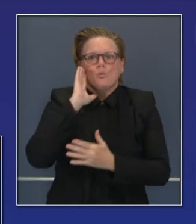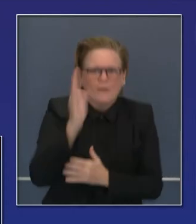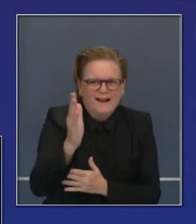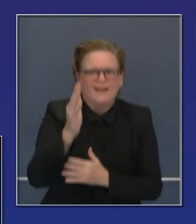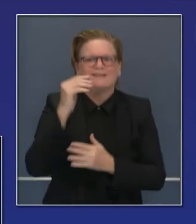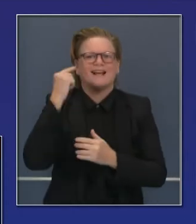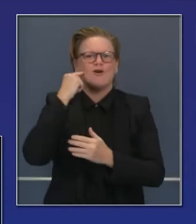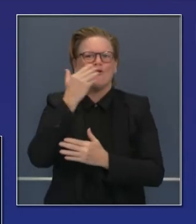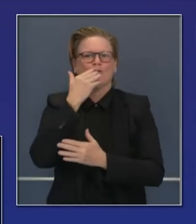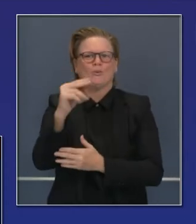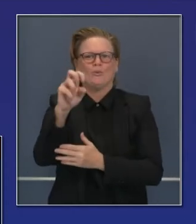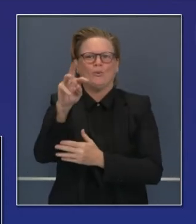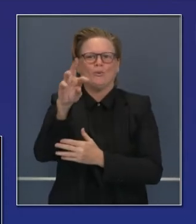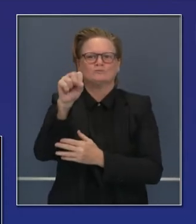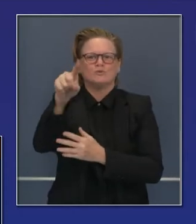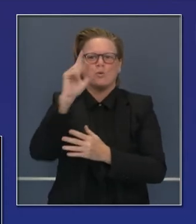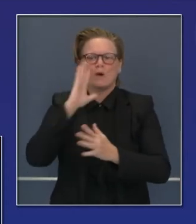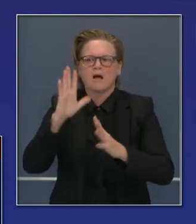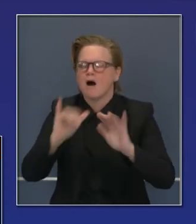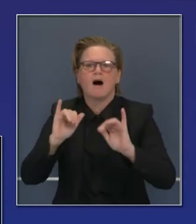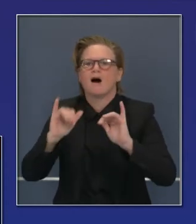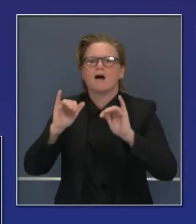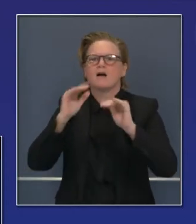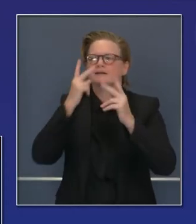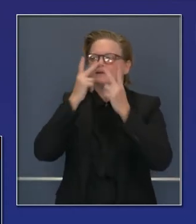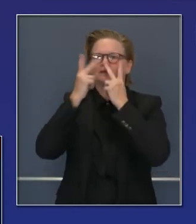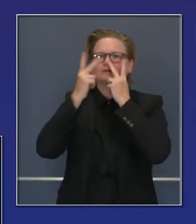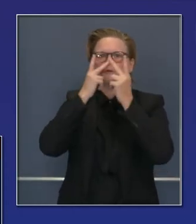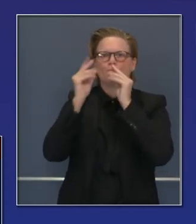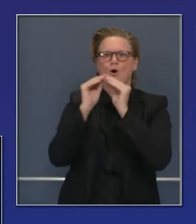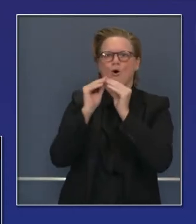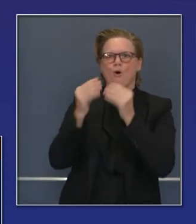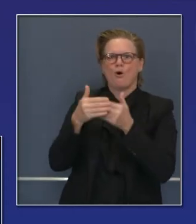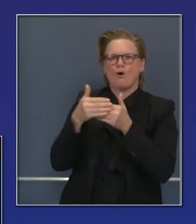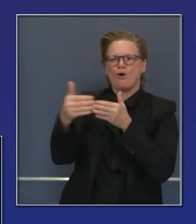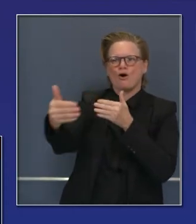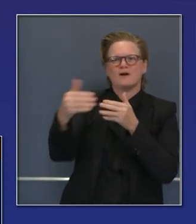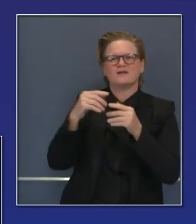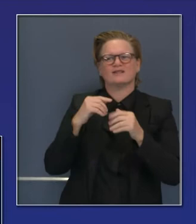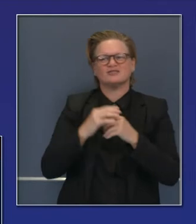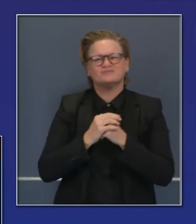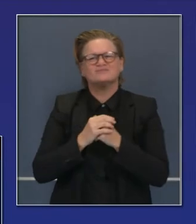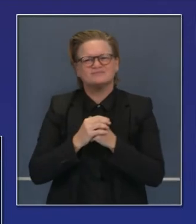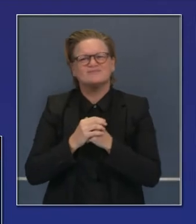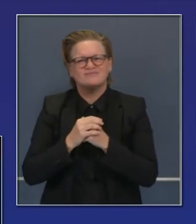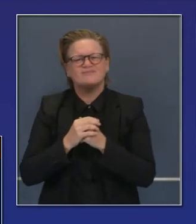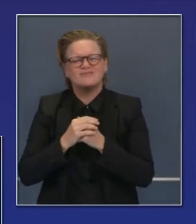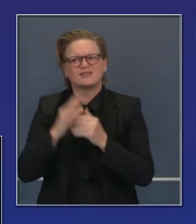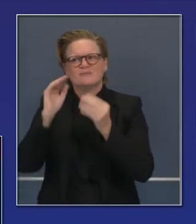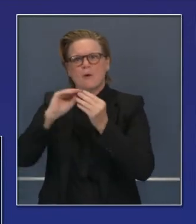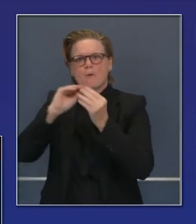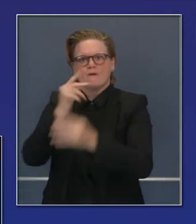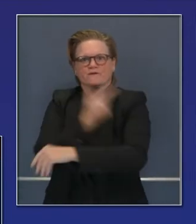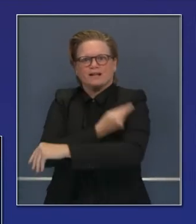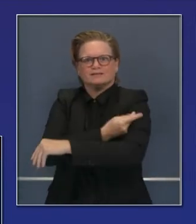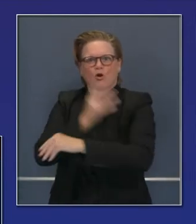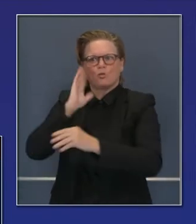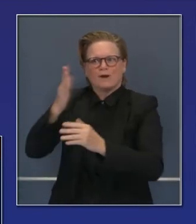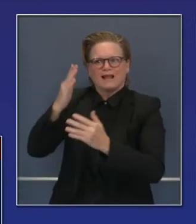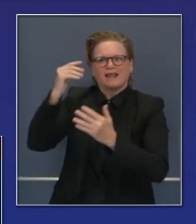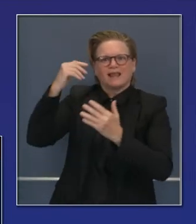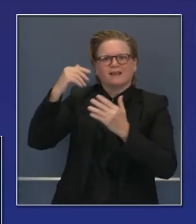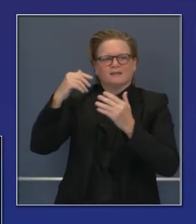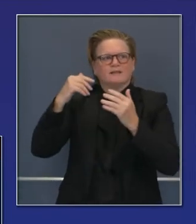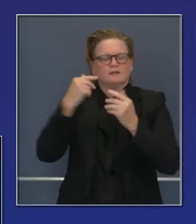más y más buenas noticias con más y más vacunas llegando en enero, febrero, marzo. Más y más individuos